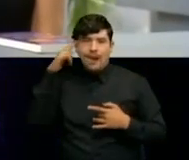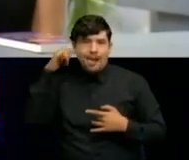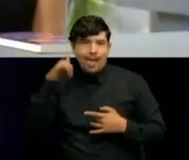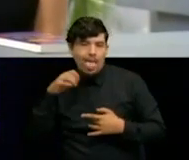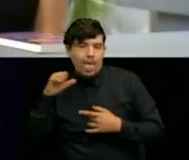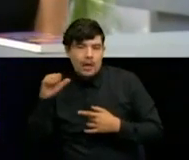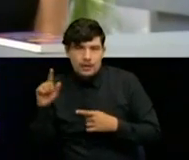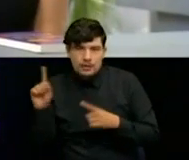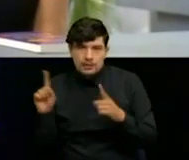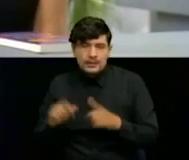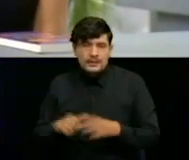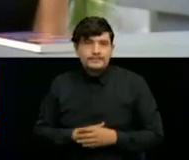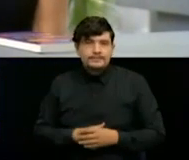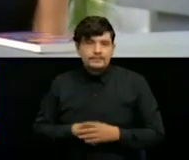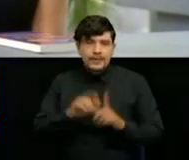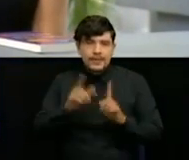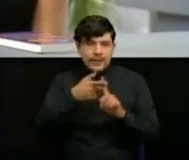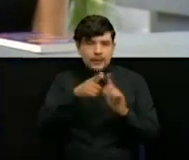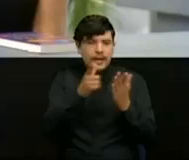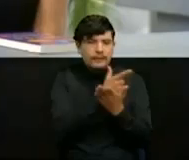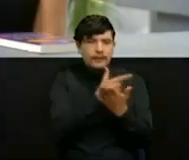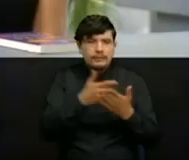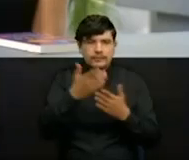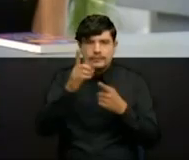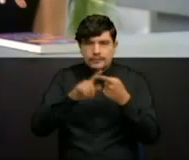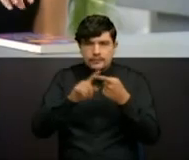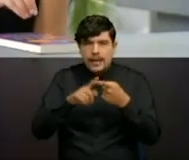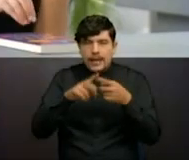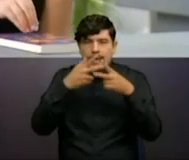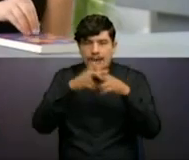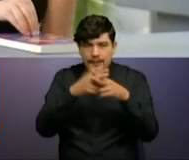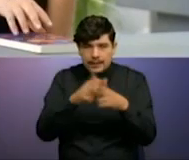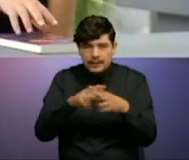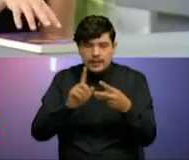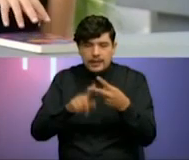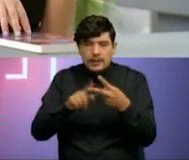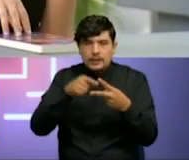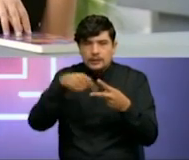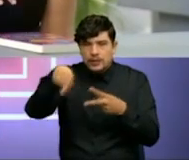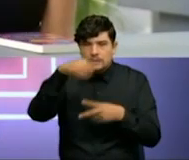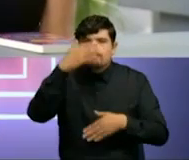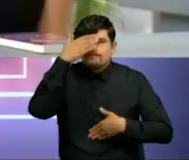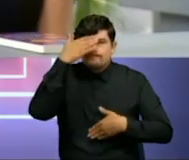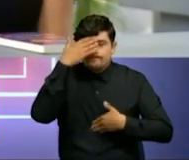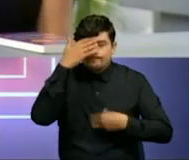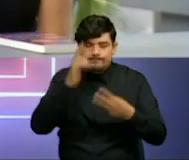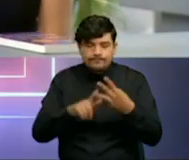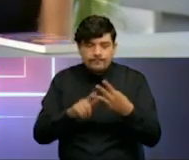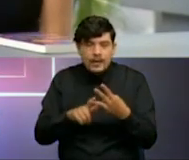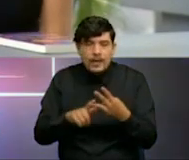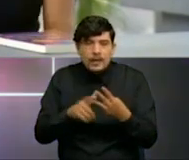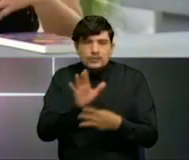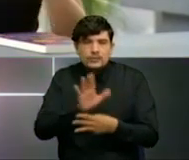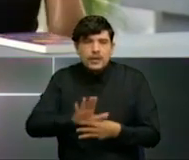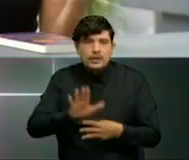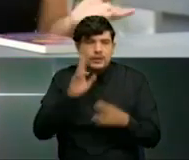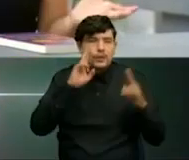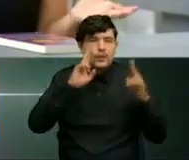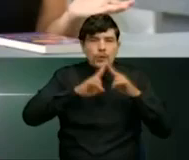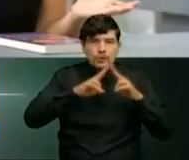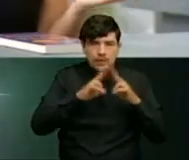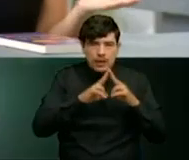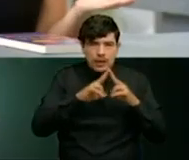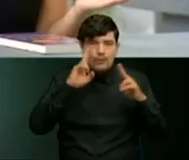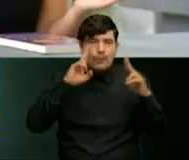conciencia, y dos, darles herramientas, pero desde lo saludable, que conozcan cuáles son, qué existe, porque te van a